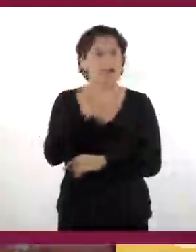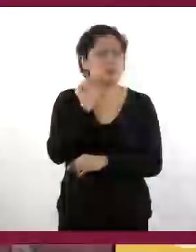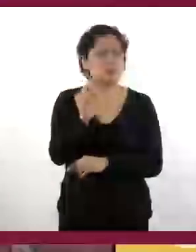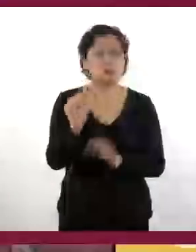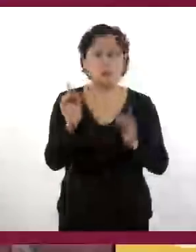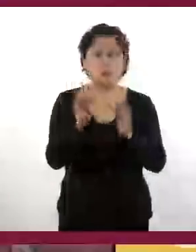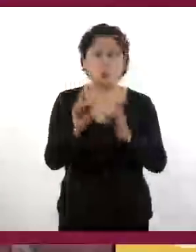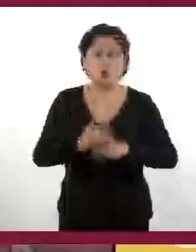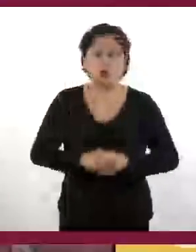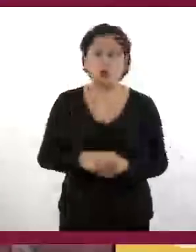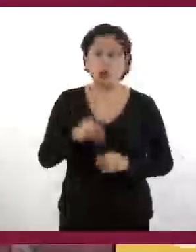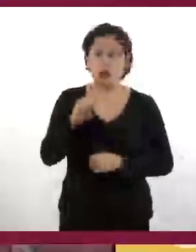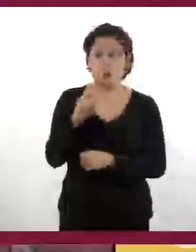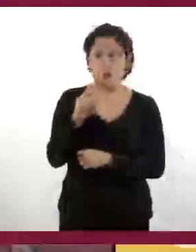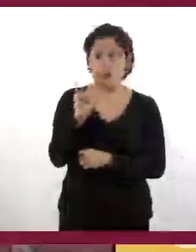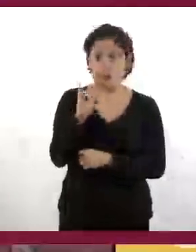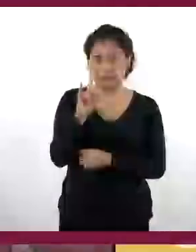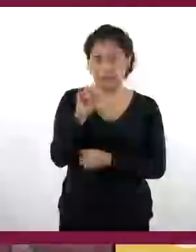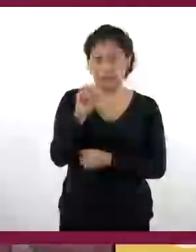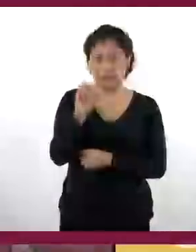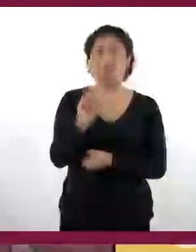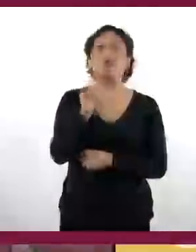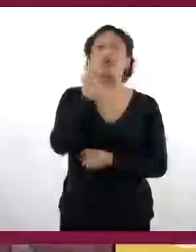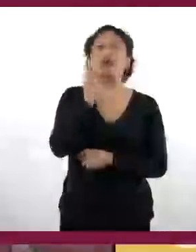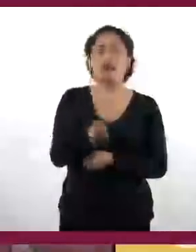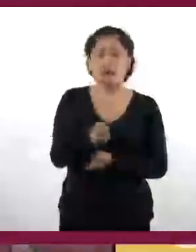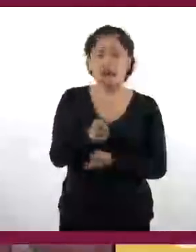presidio, uno de ellos es el presidio, que es una institución militar,